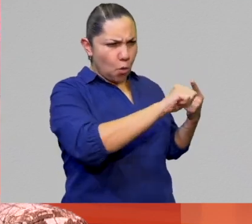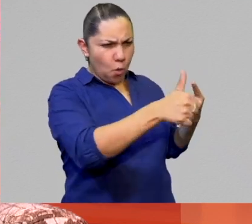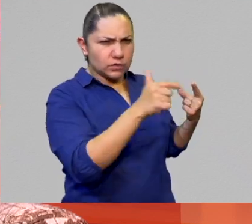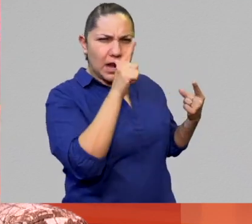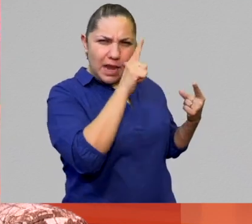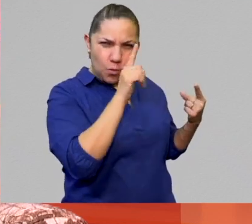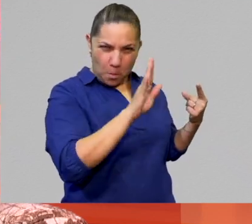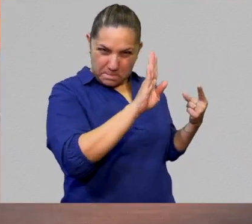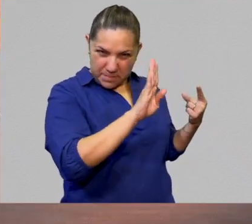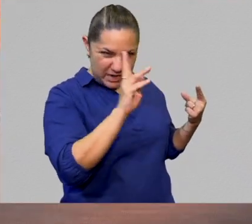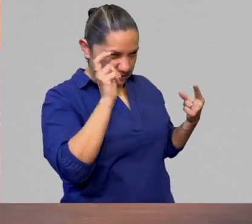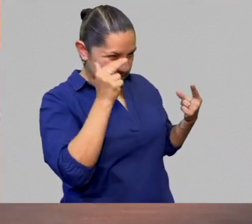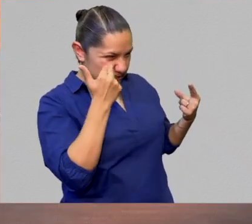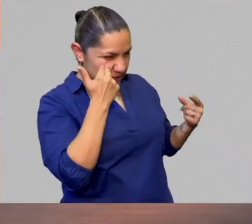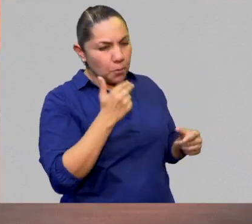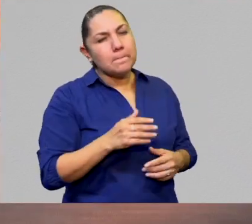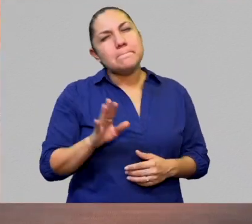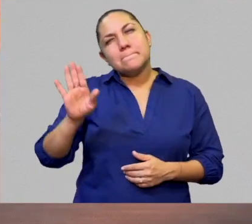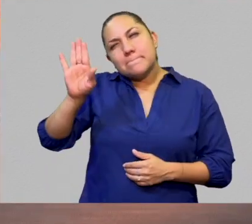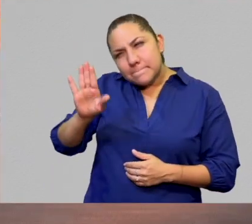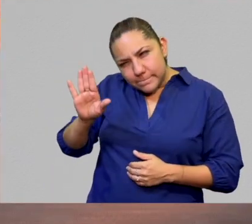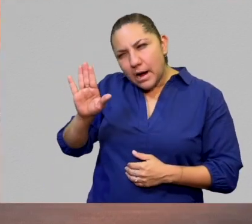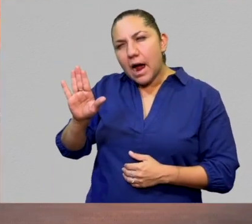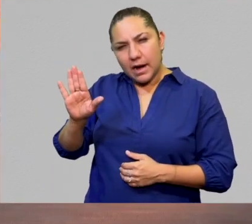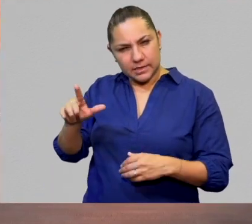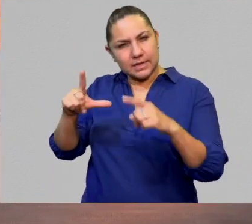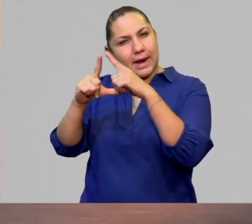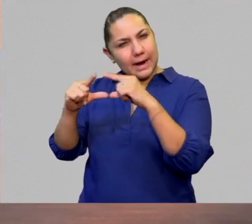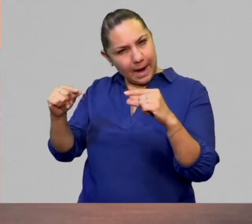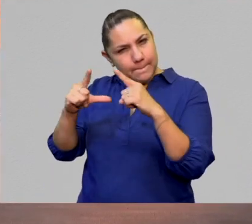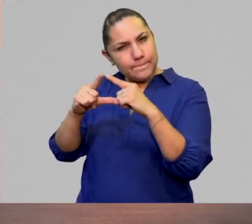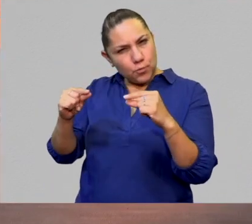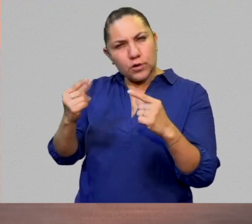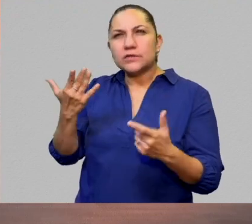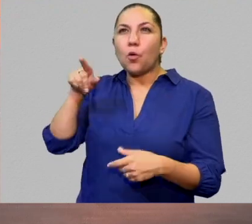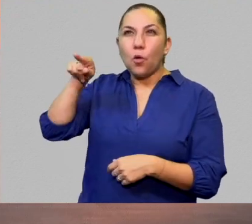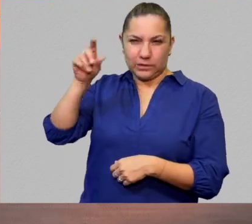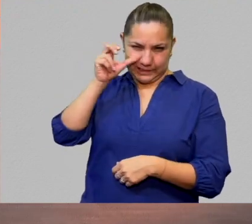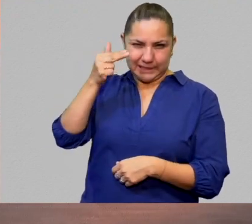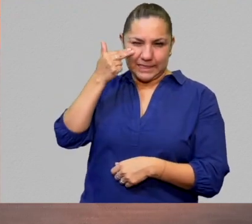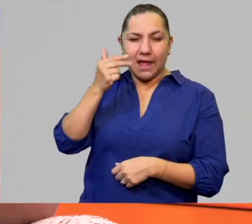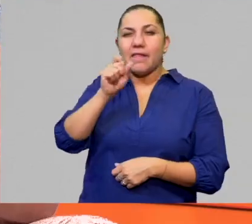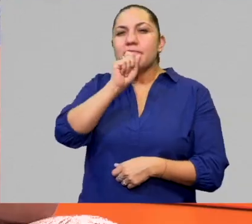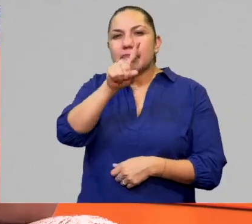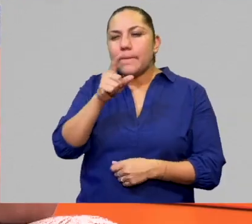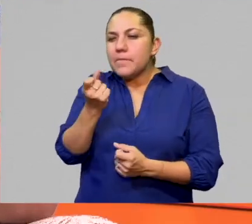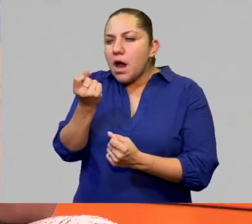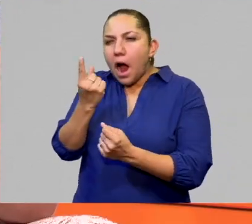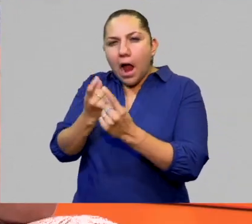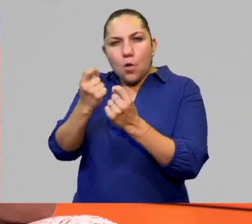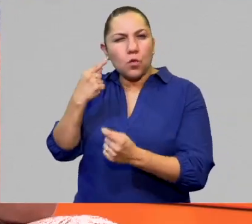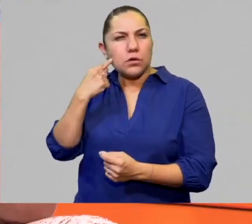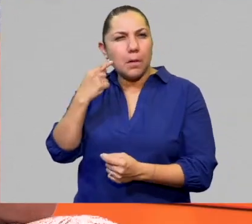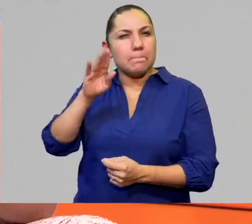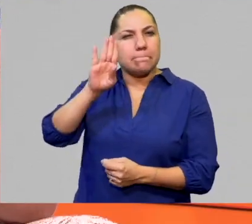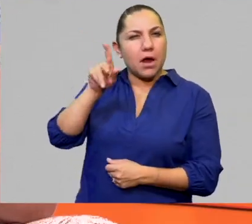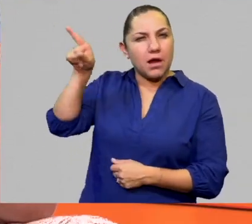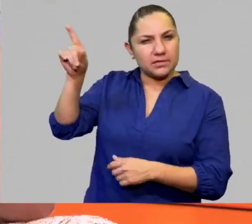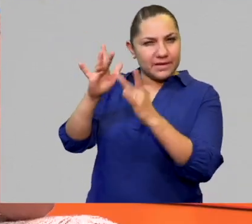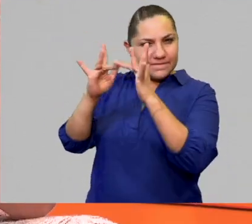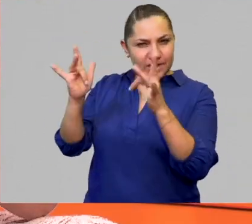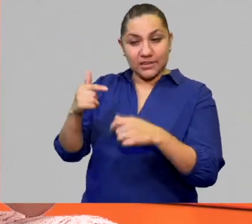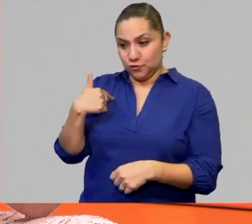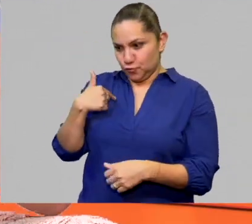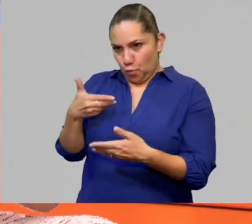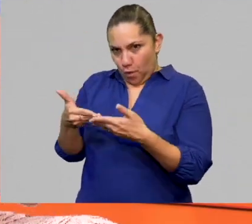más el otomí. Me habías dicho que un poco al chino, ¿verdad? Un poco al japonés, un poco al chino. Y hay unos sonidos también como que del francés.